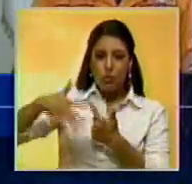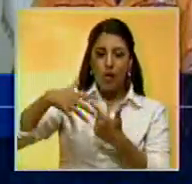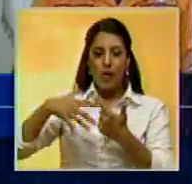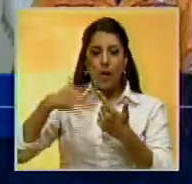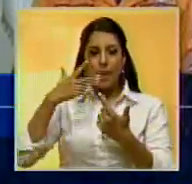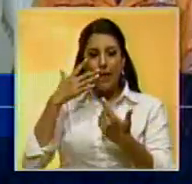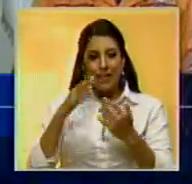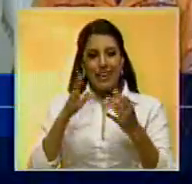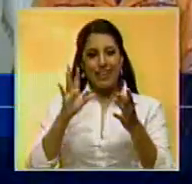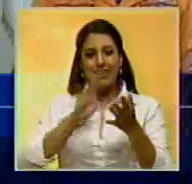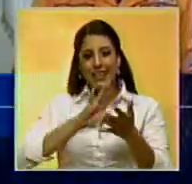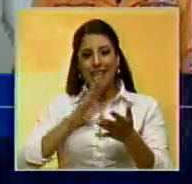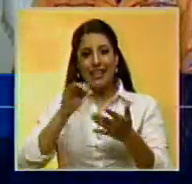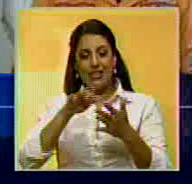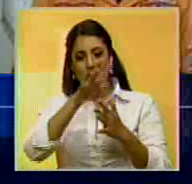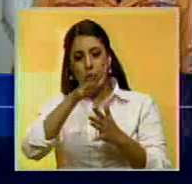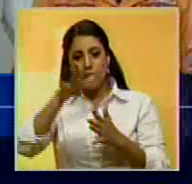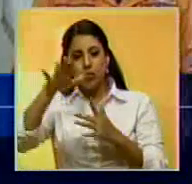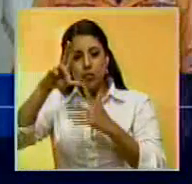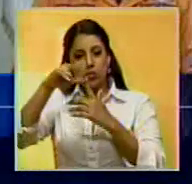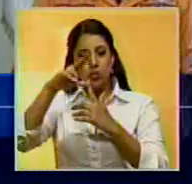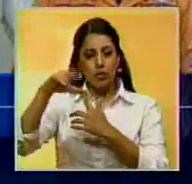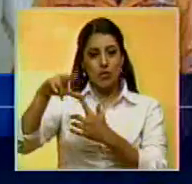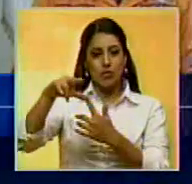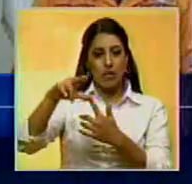espiral que genera esta onda tropical.